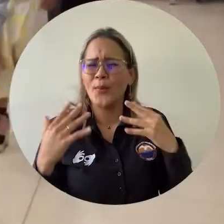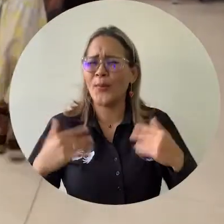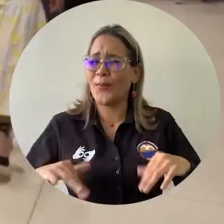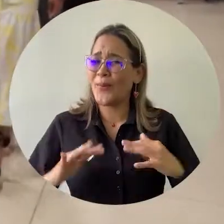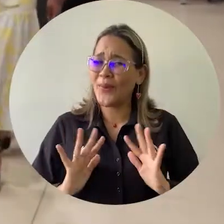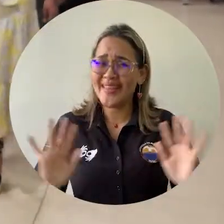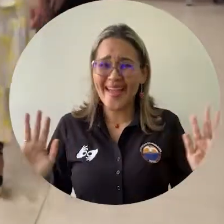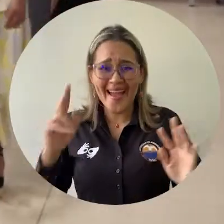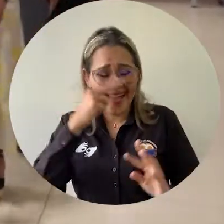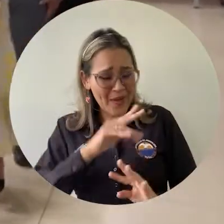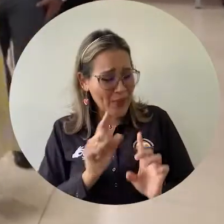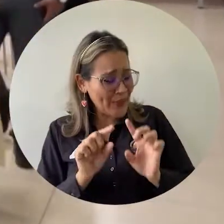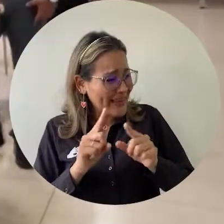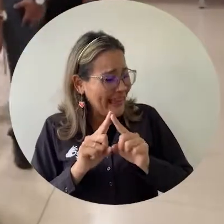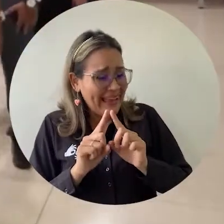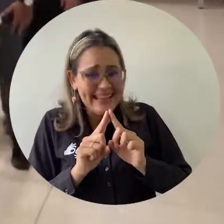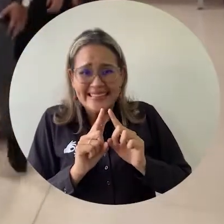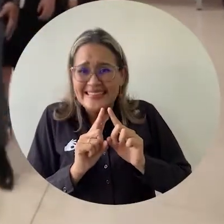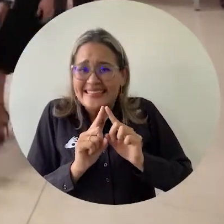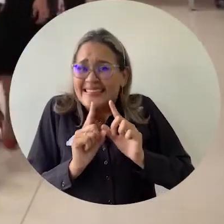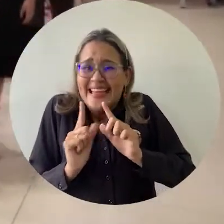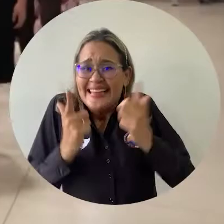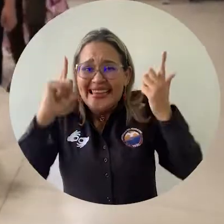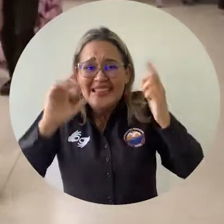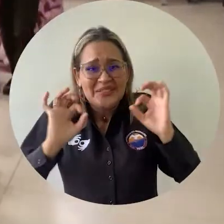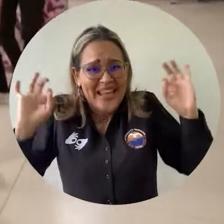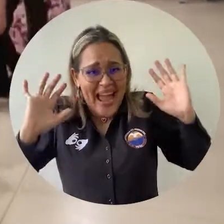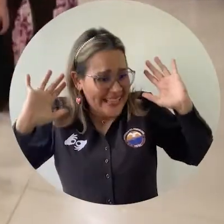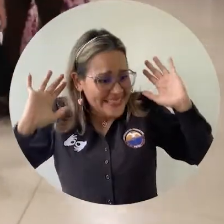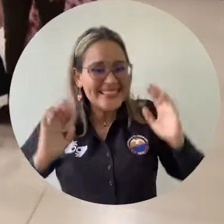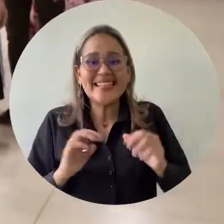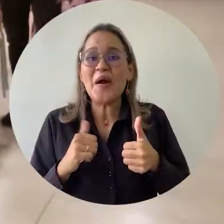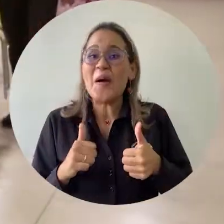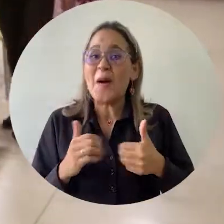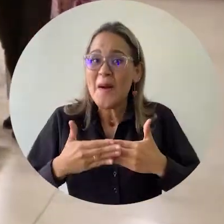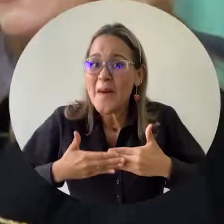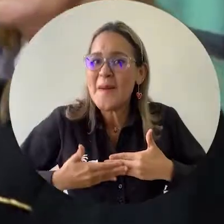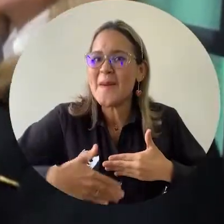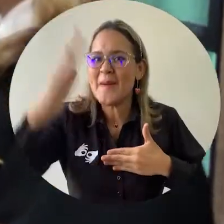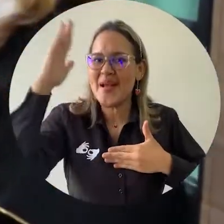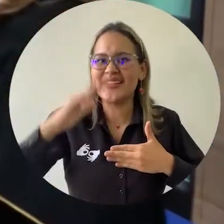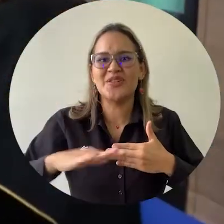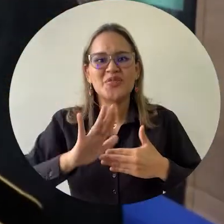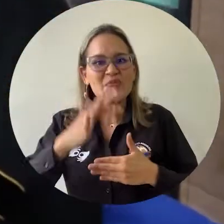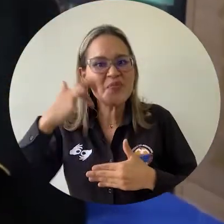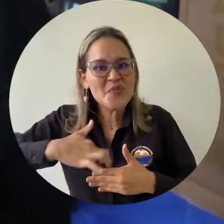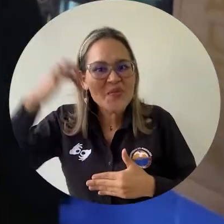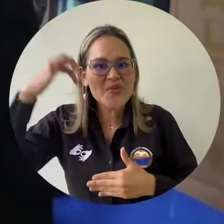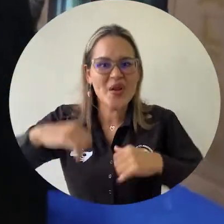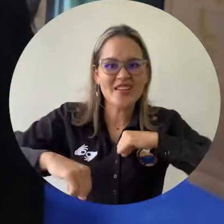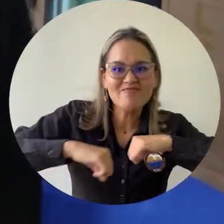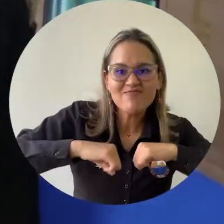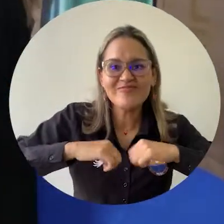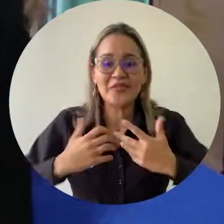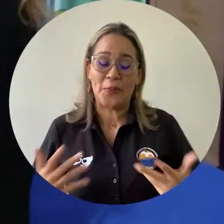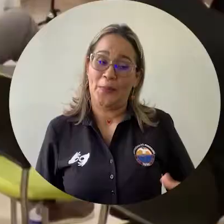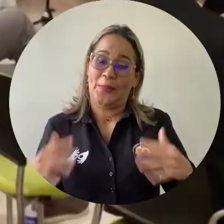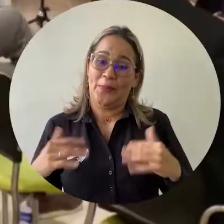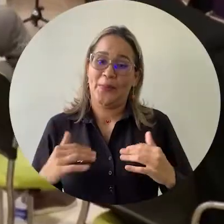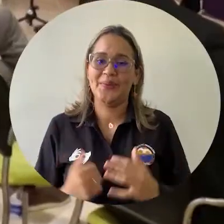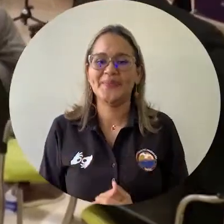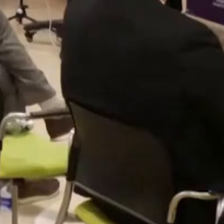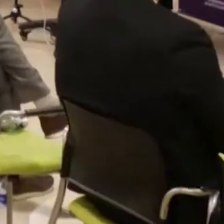culminada esta etapa tan importante de sus vidas y empezar una nueva del ejercicio profesional.